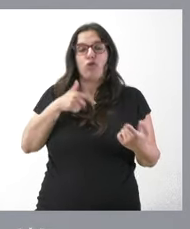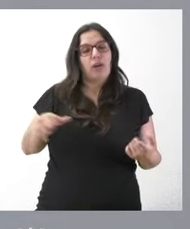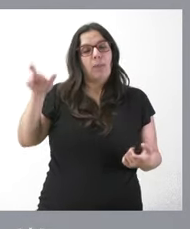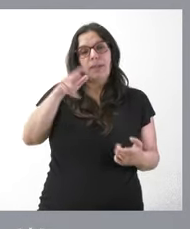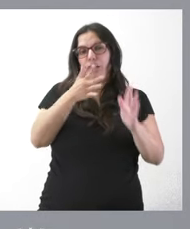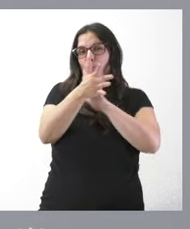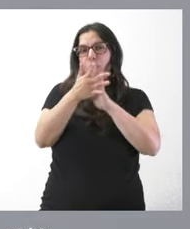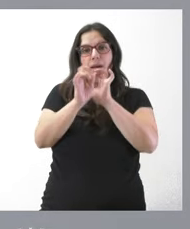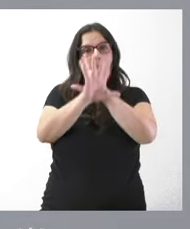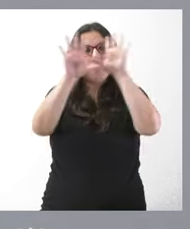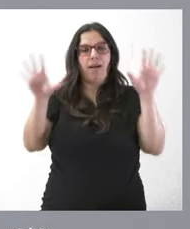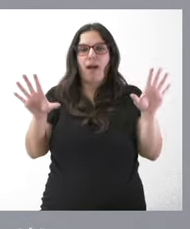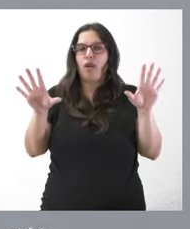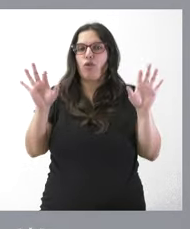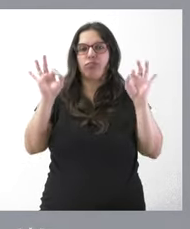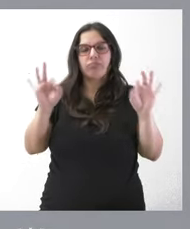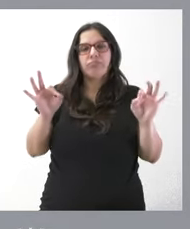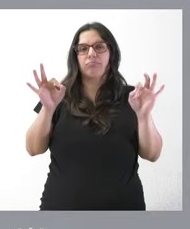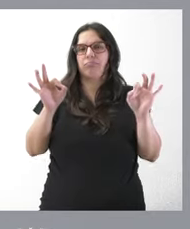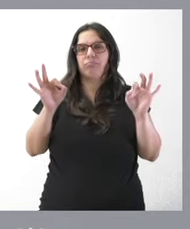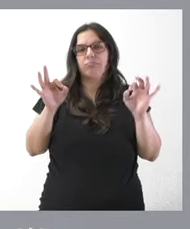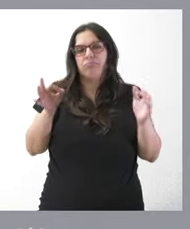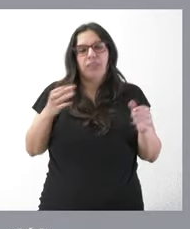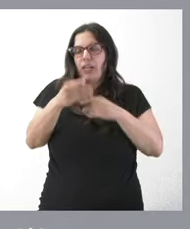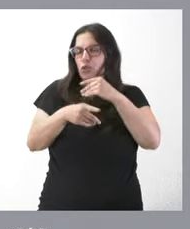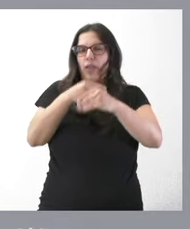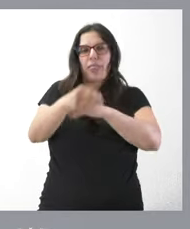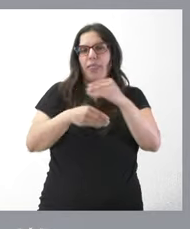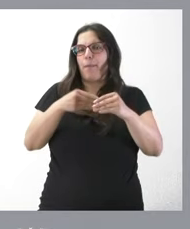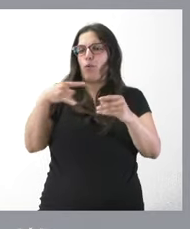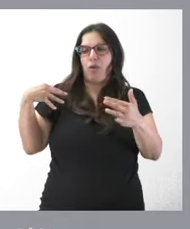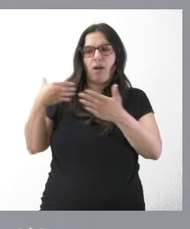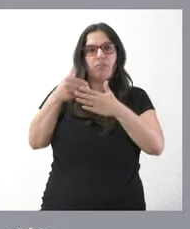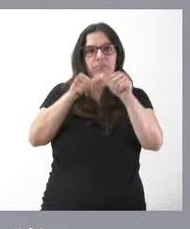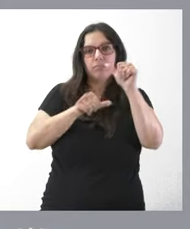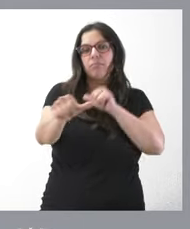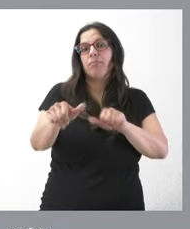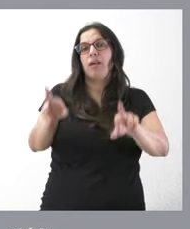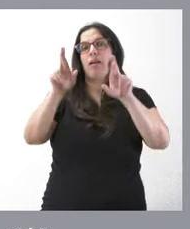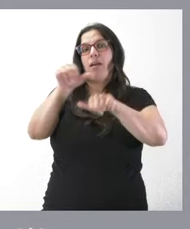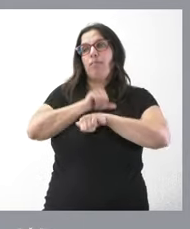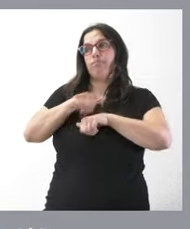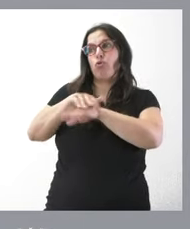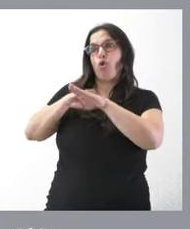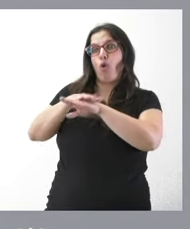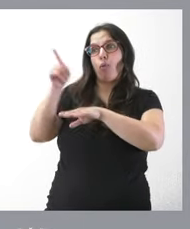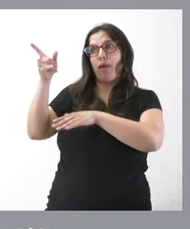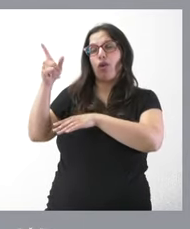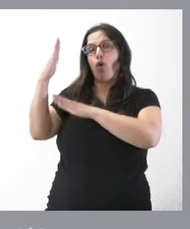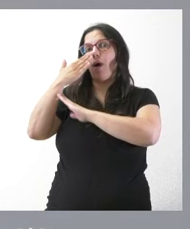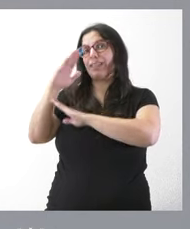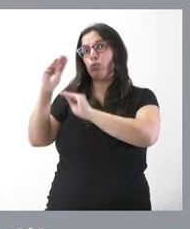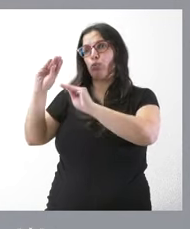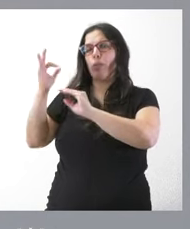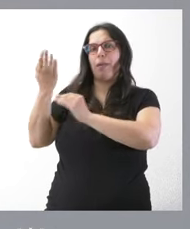relatar de una forma clara y precisa y eso es lo que haremos y lo que estamos haciendo esperamos del gobierno una actitud de colaboración porque